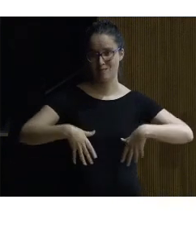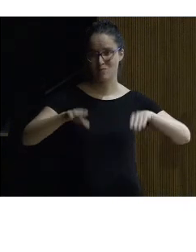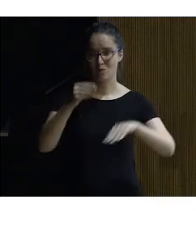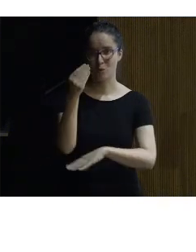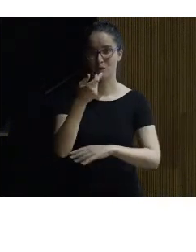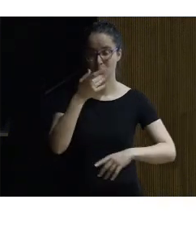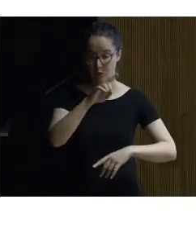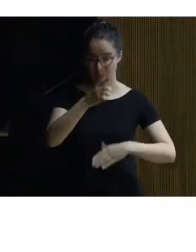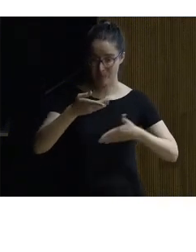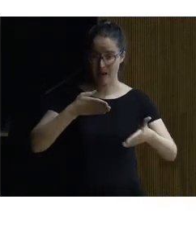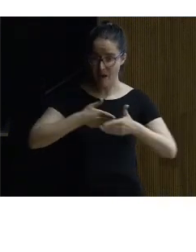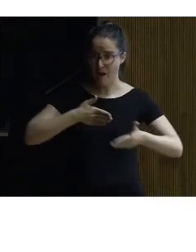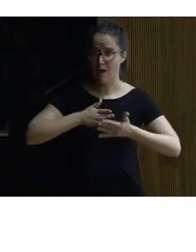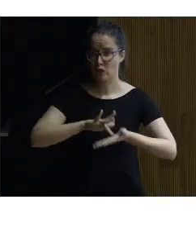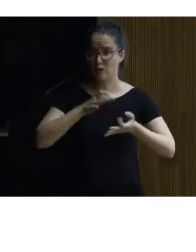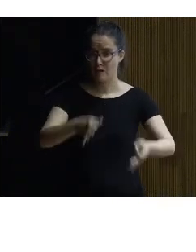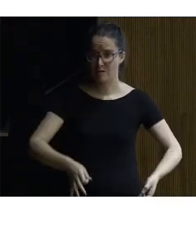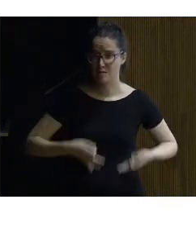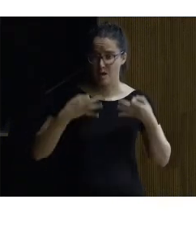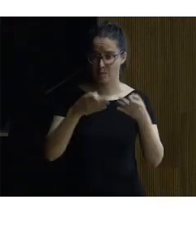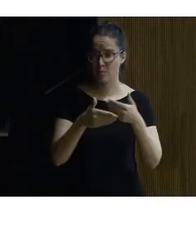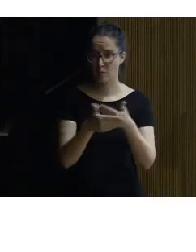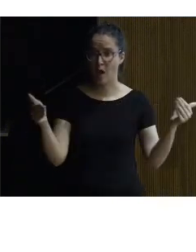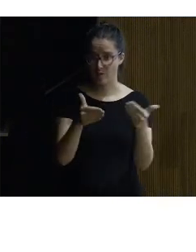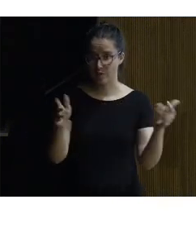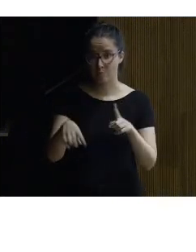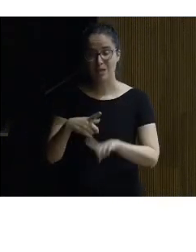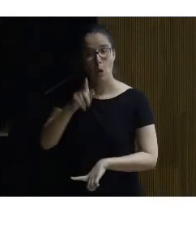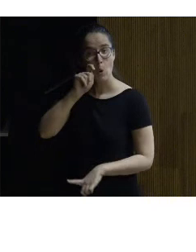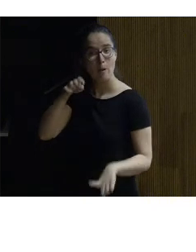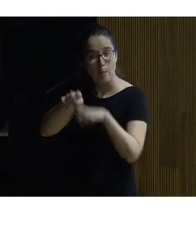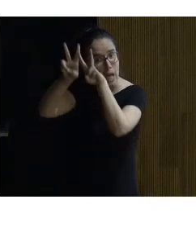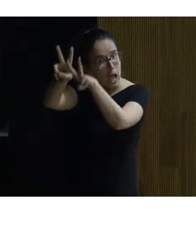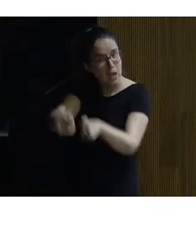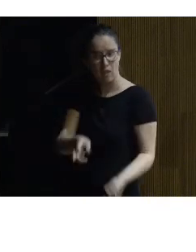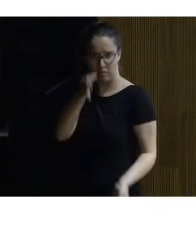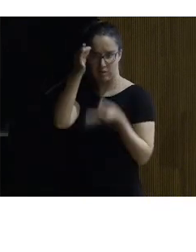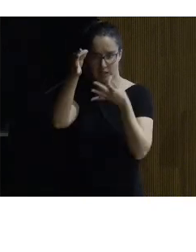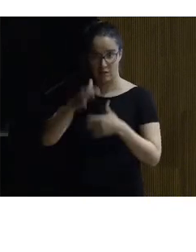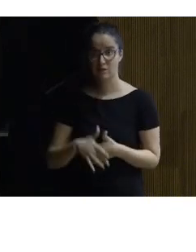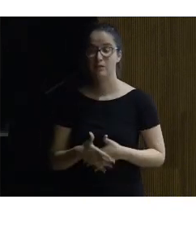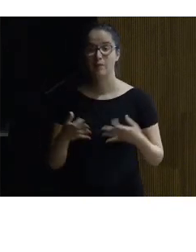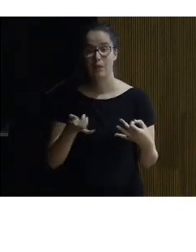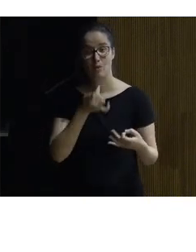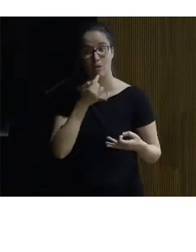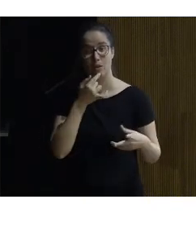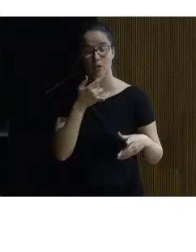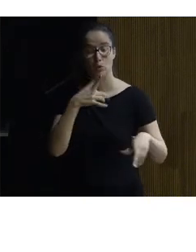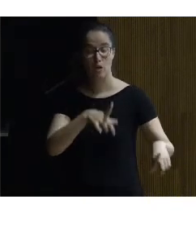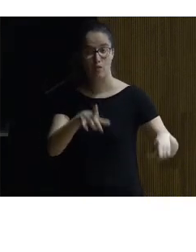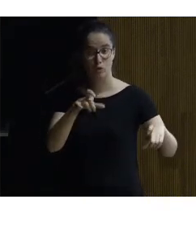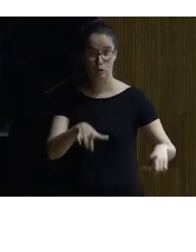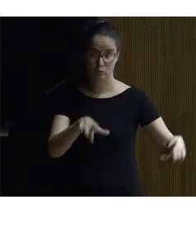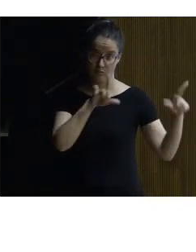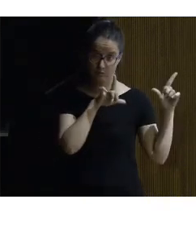ser la primera traba que encontramos para desentrañarlo y la lupa para analizar los detalles debo decir que esta es una fotografía